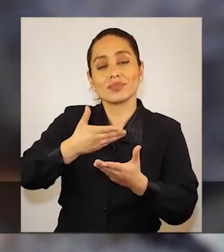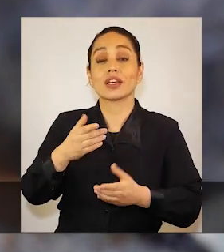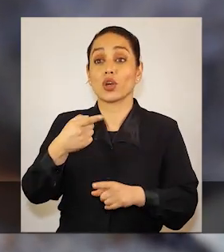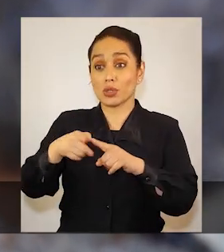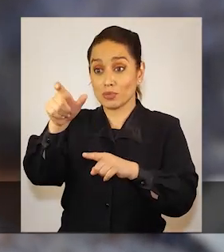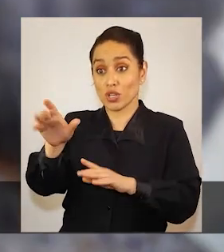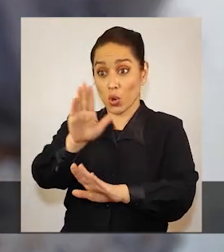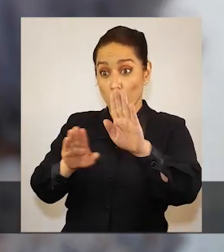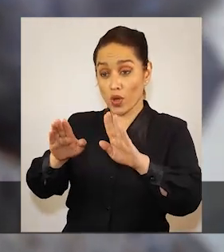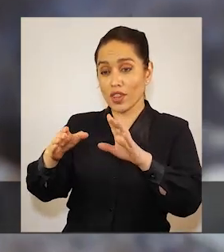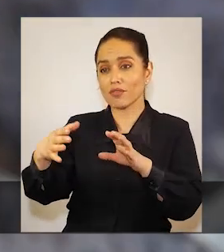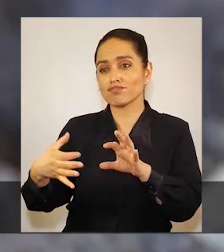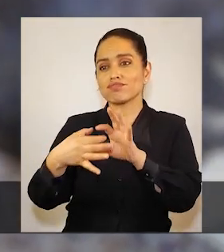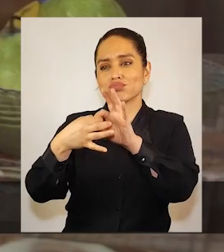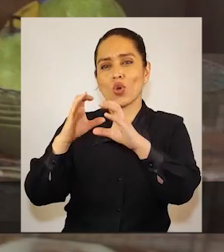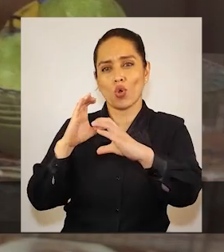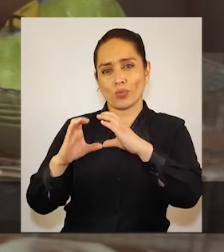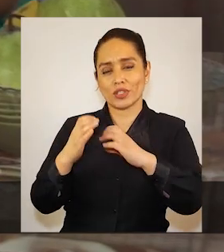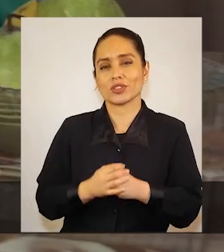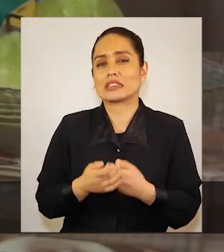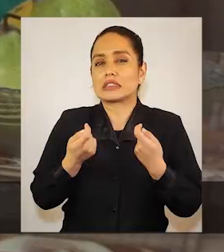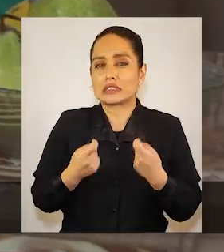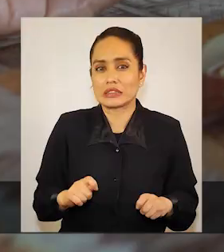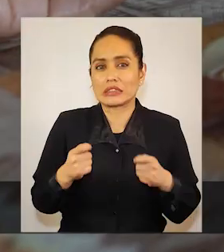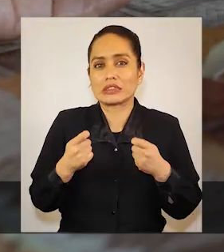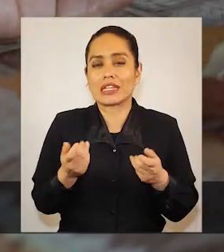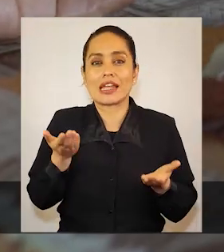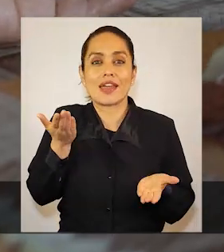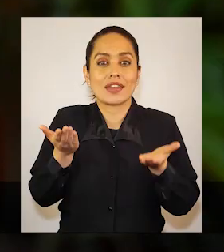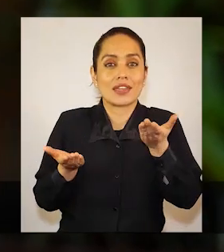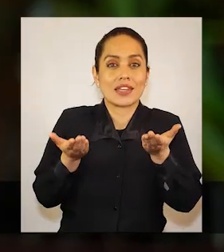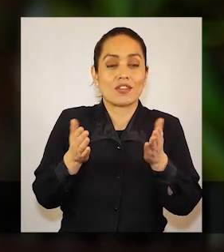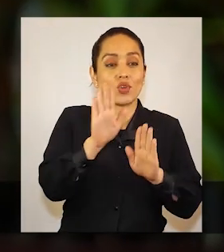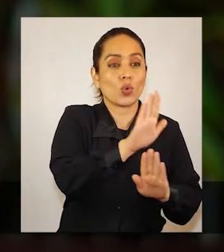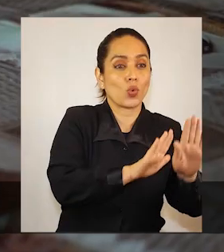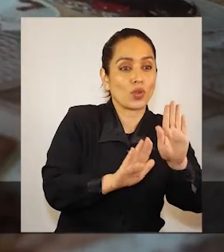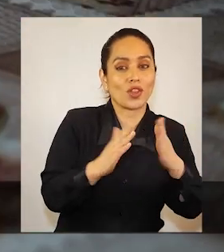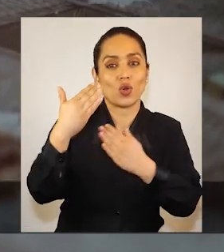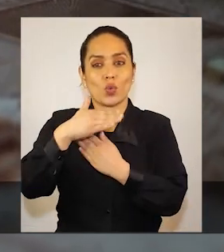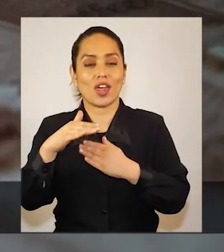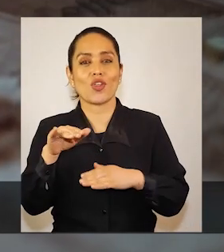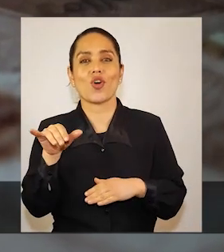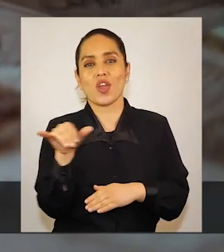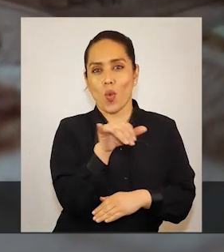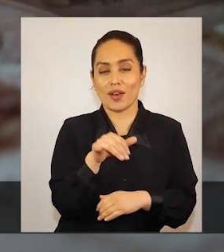con la persona que cuidas. Intenta equilibrar el cuidar y el autocuidado. Puedes